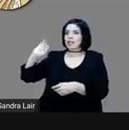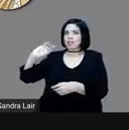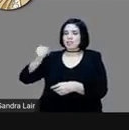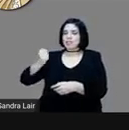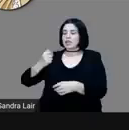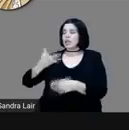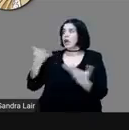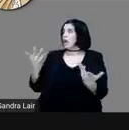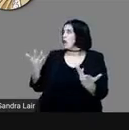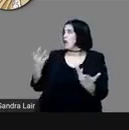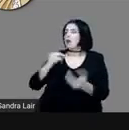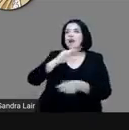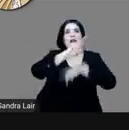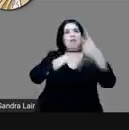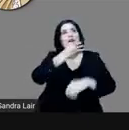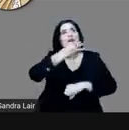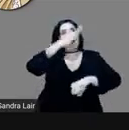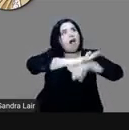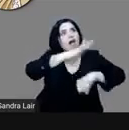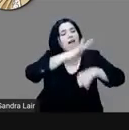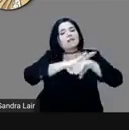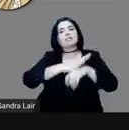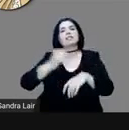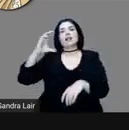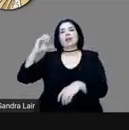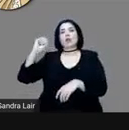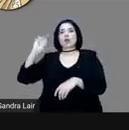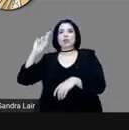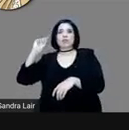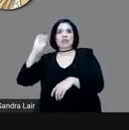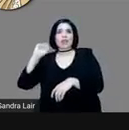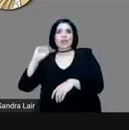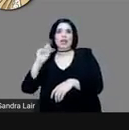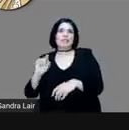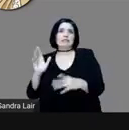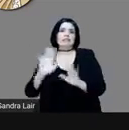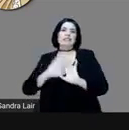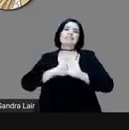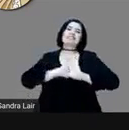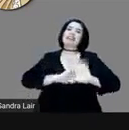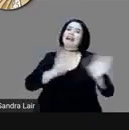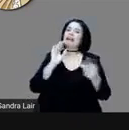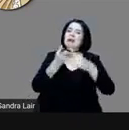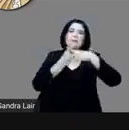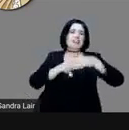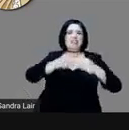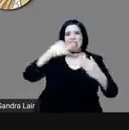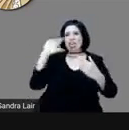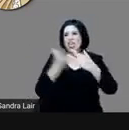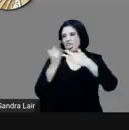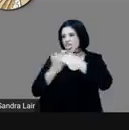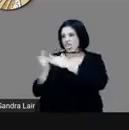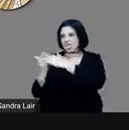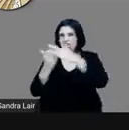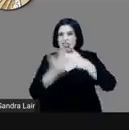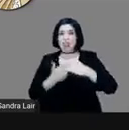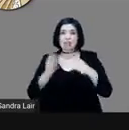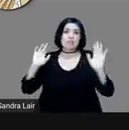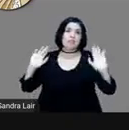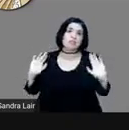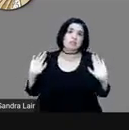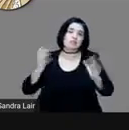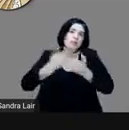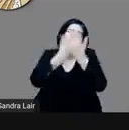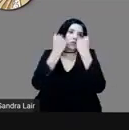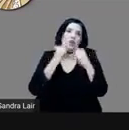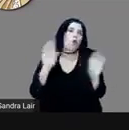Cortés y entonces viene pues esta matanza. Sea como haya sido, el hecho es